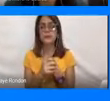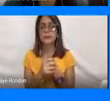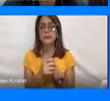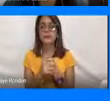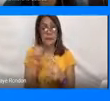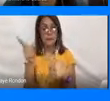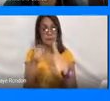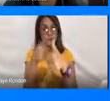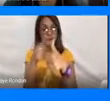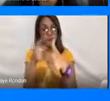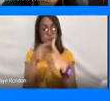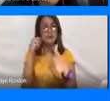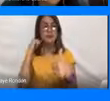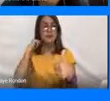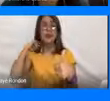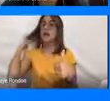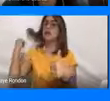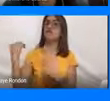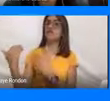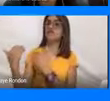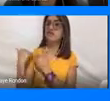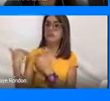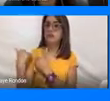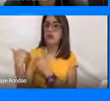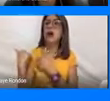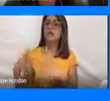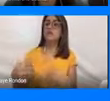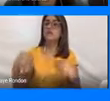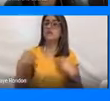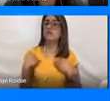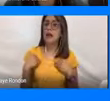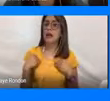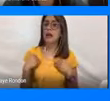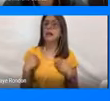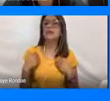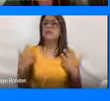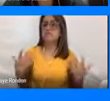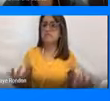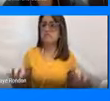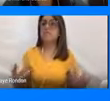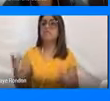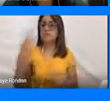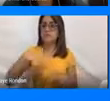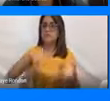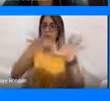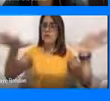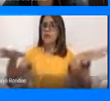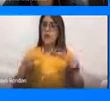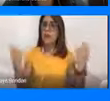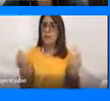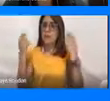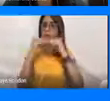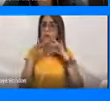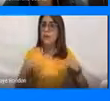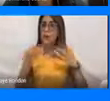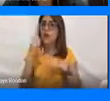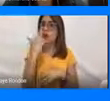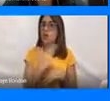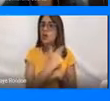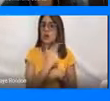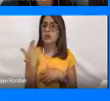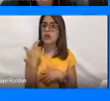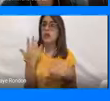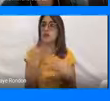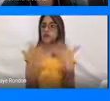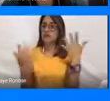Primero, tener responsabilidades asumidas y definidas. Entonces, tener un sector público comprometido con cada